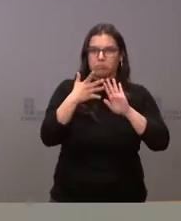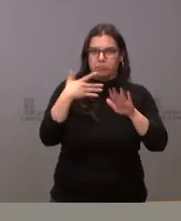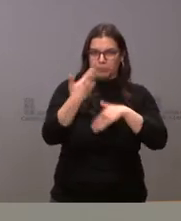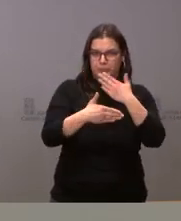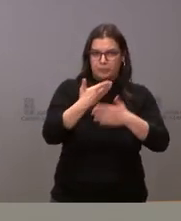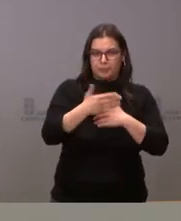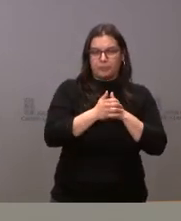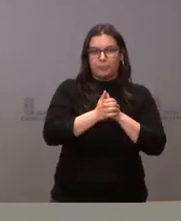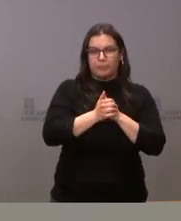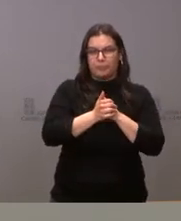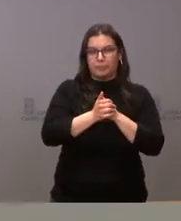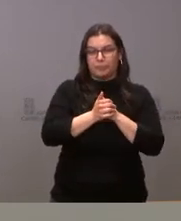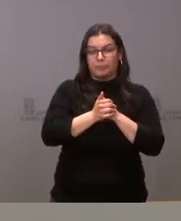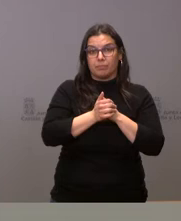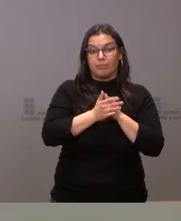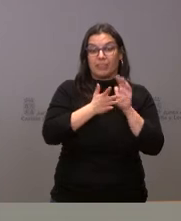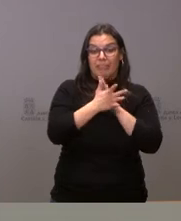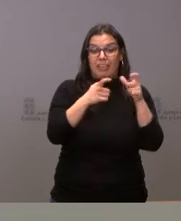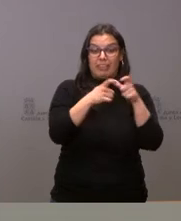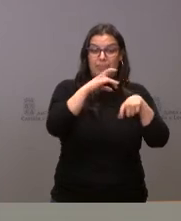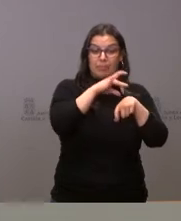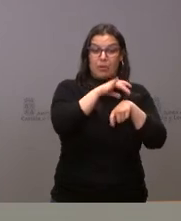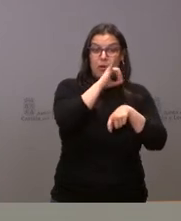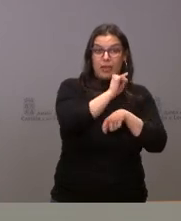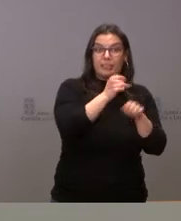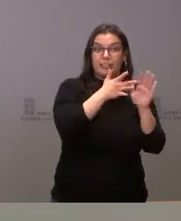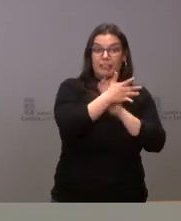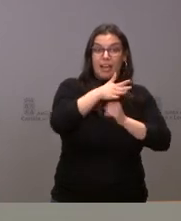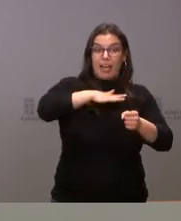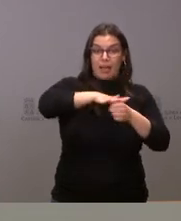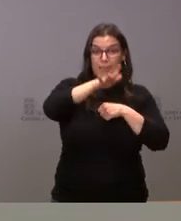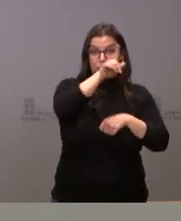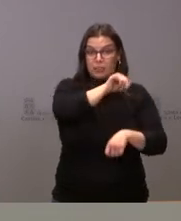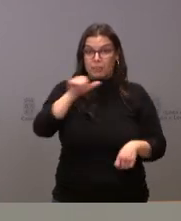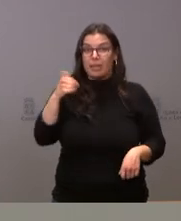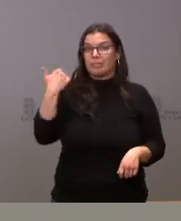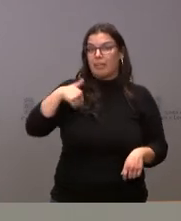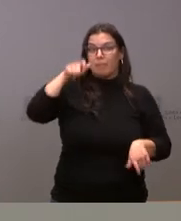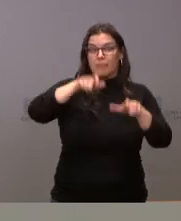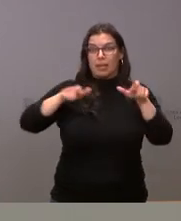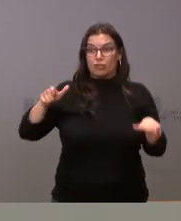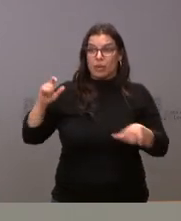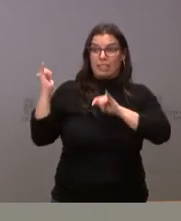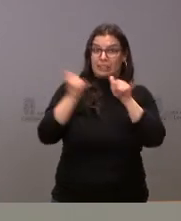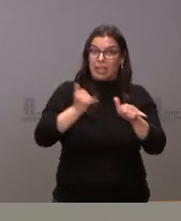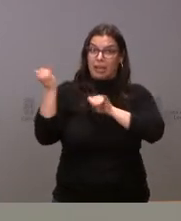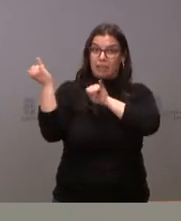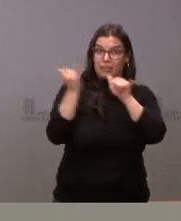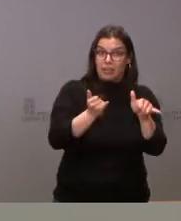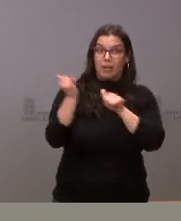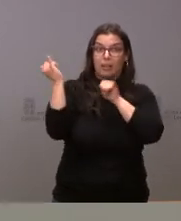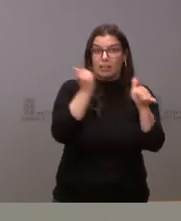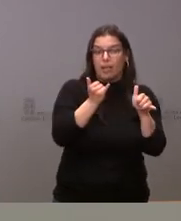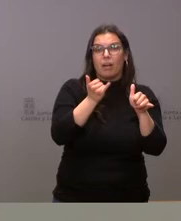que nos va permitiendo que prácticamente en el ámbito de esta semana todas las personas que van viniendo desde Ucrania vayan